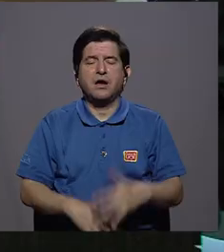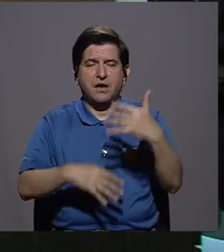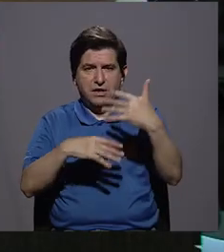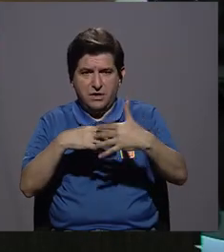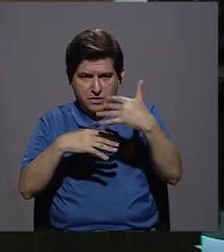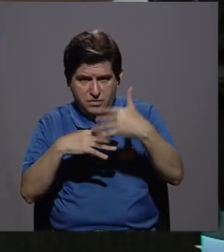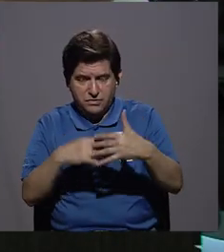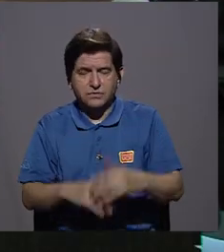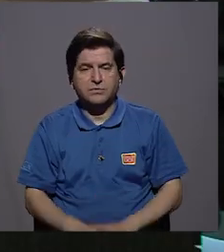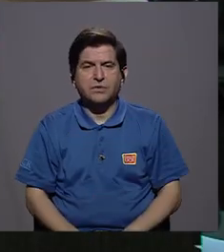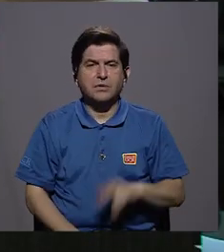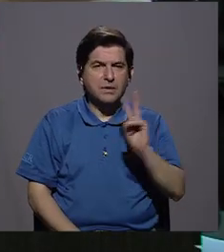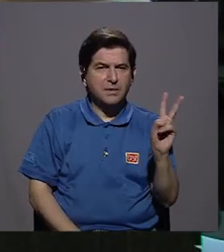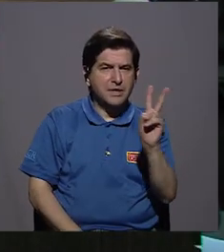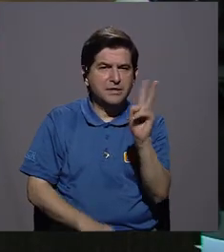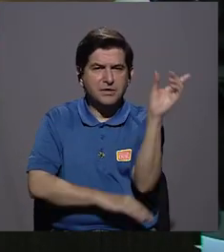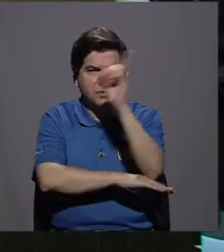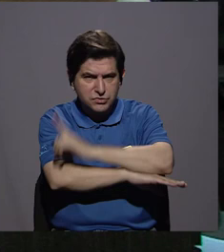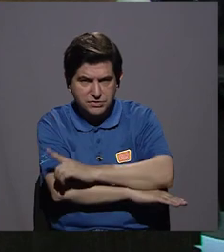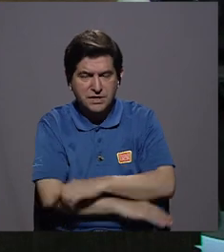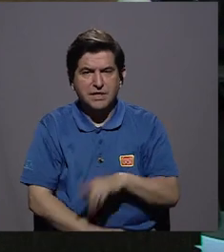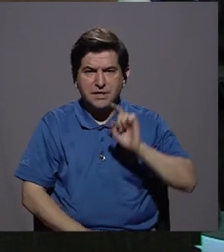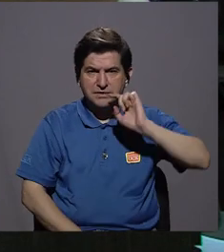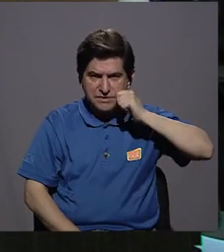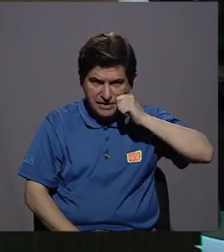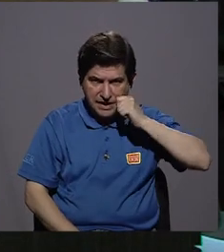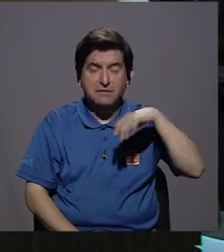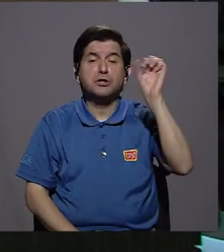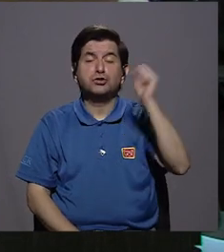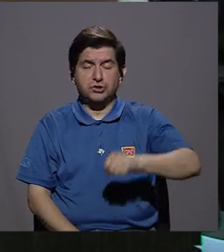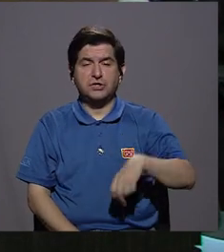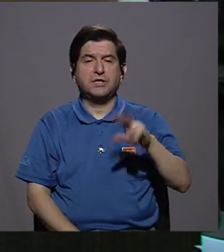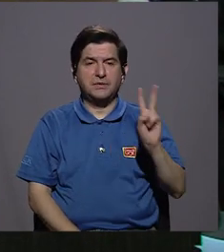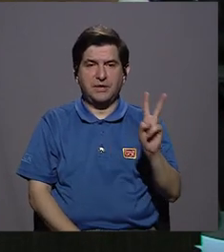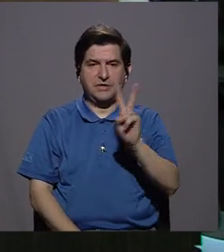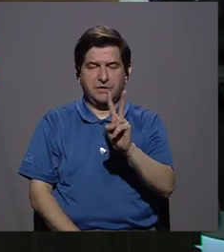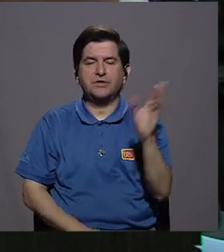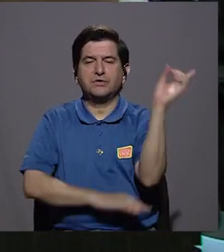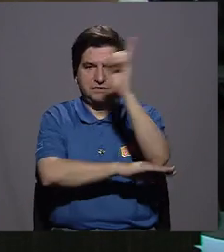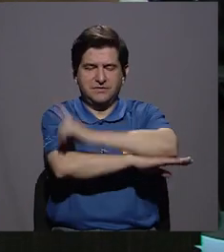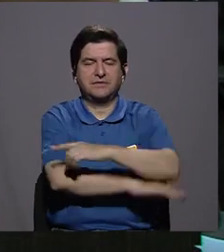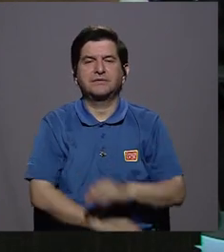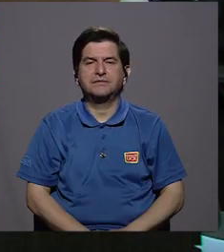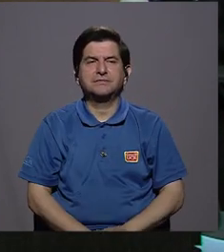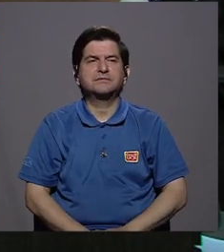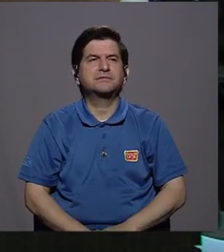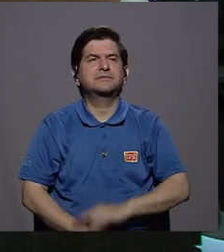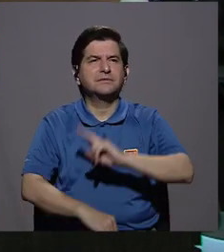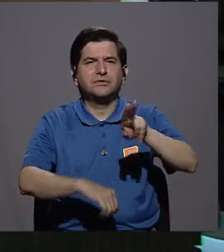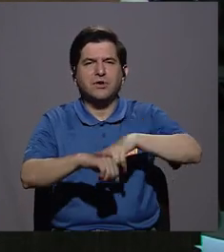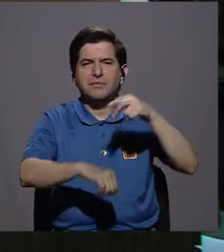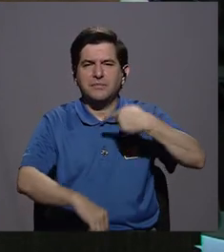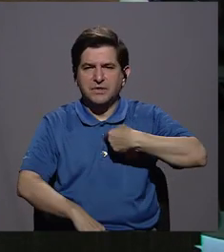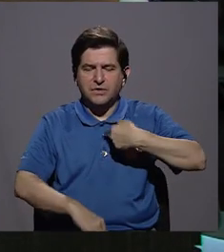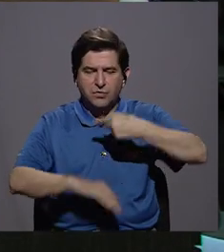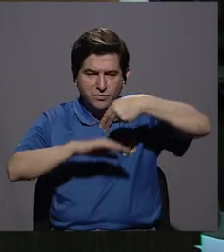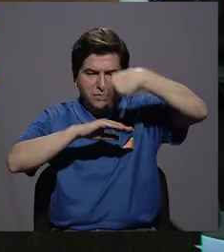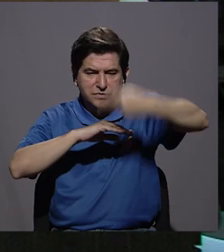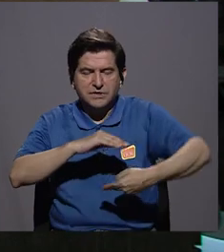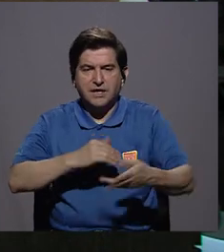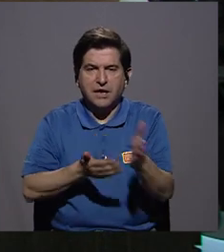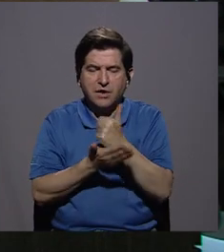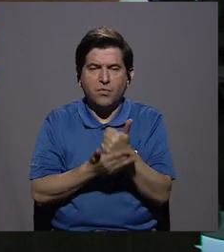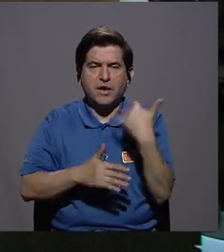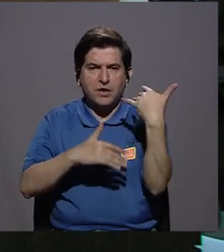días más o menos es la clave. 22 días es la clave, exactamente, exactamente. Sí, sí, porque en general cuando uno se cae o pasa algo,